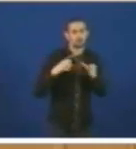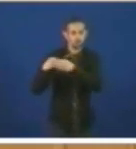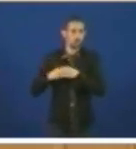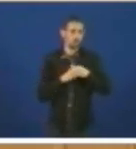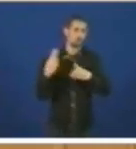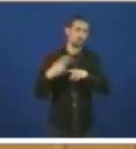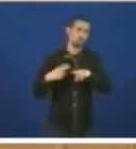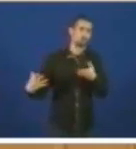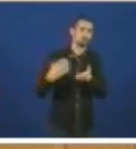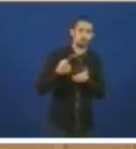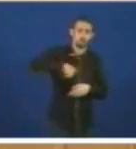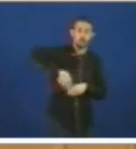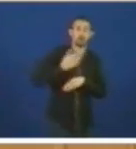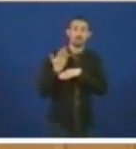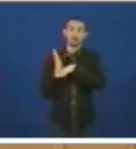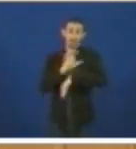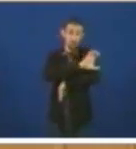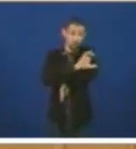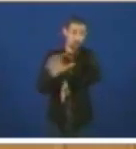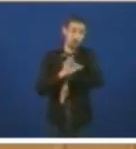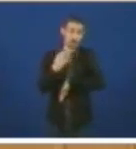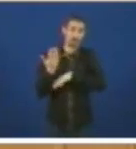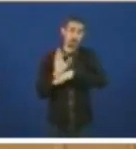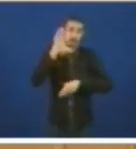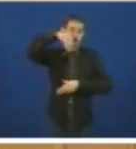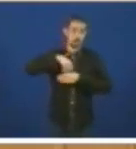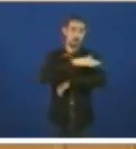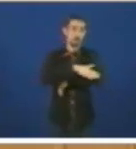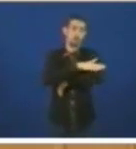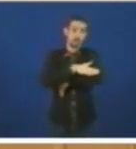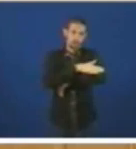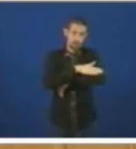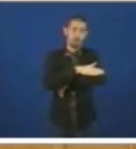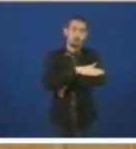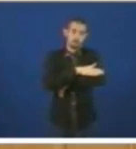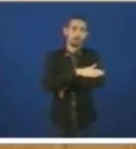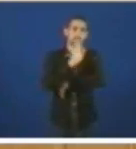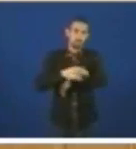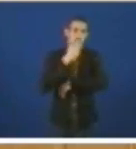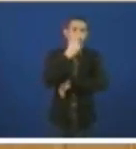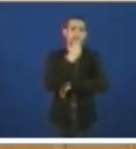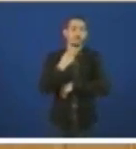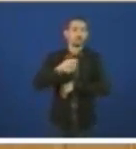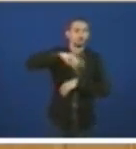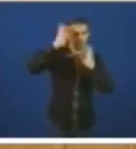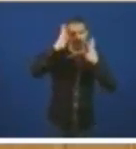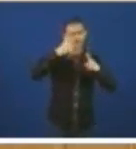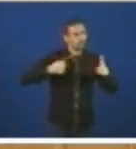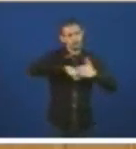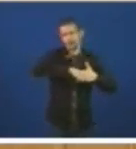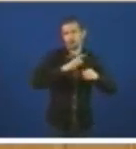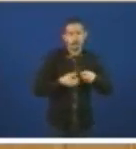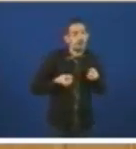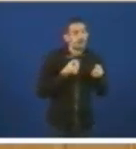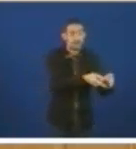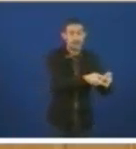consellero no nombre do goberno vamos a continuar estamos comprometidos e vamos a fazer todos os esforzos necesarios para